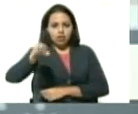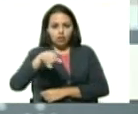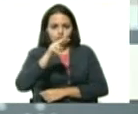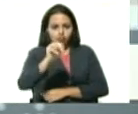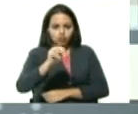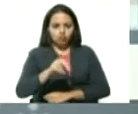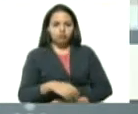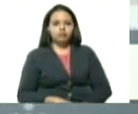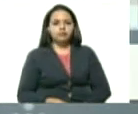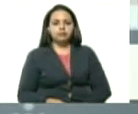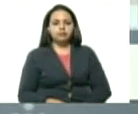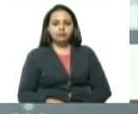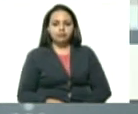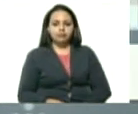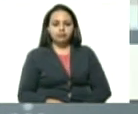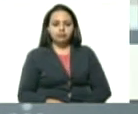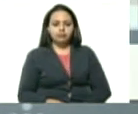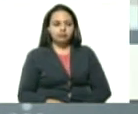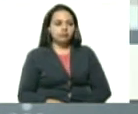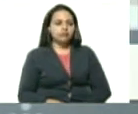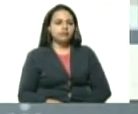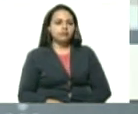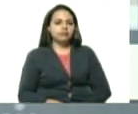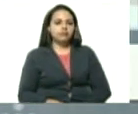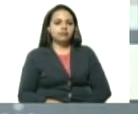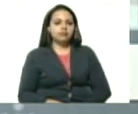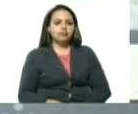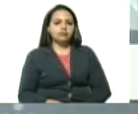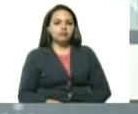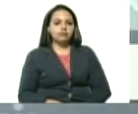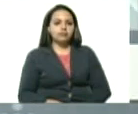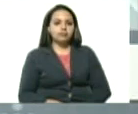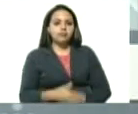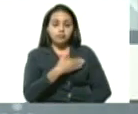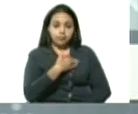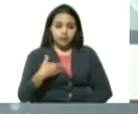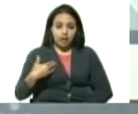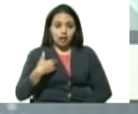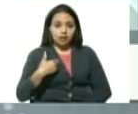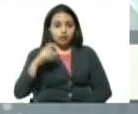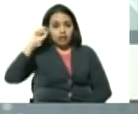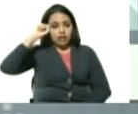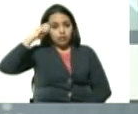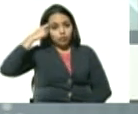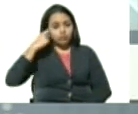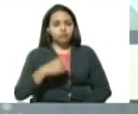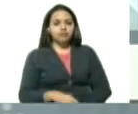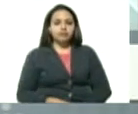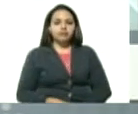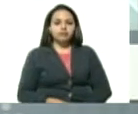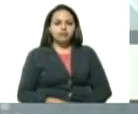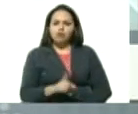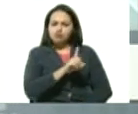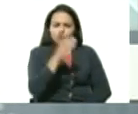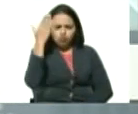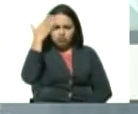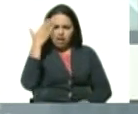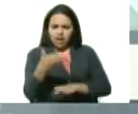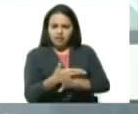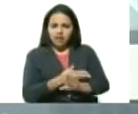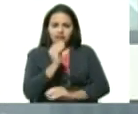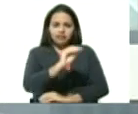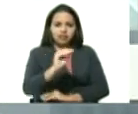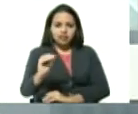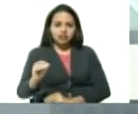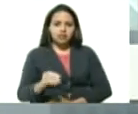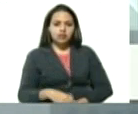martes 23 de junio. Bueno, quiero recordar, yo no sé si ustedes han anunciado, vicepresidenta, que